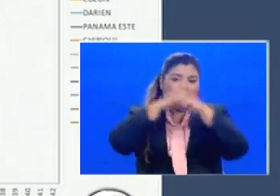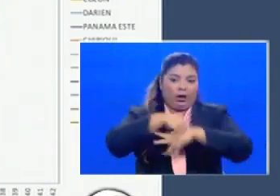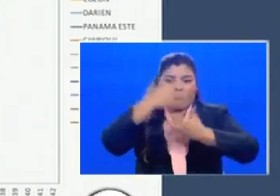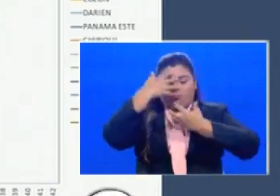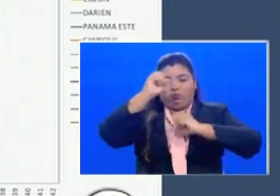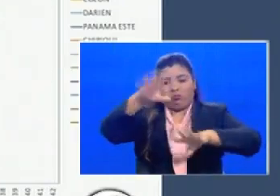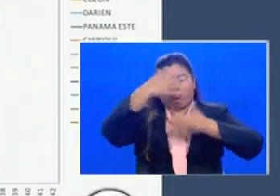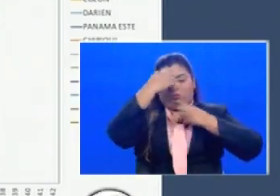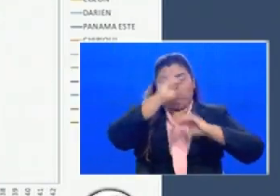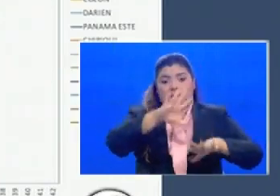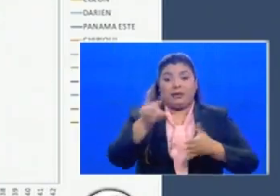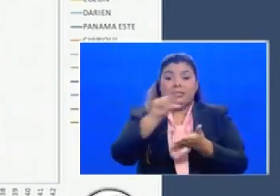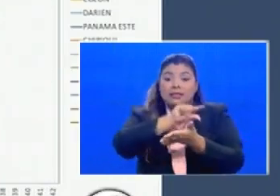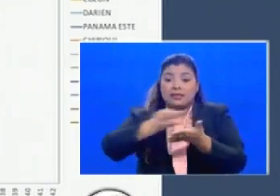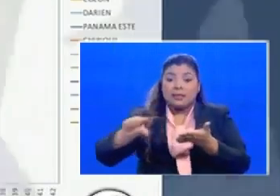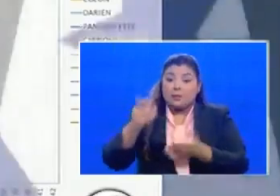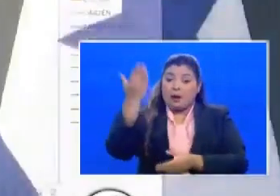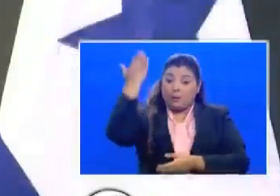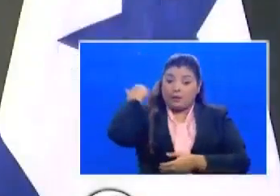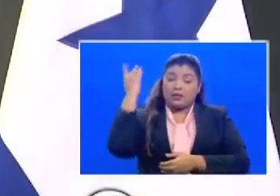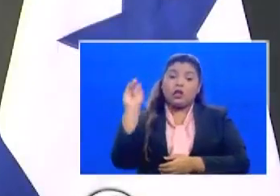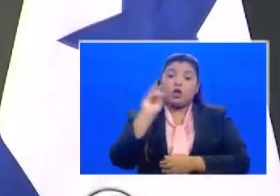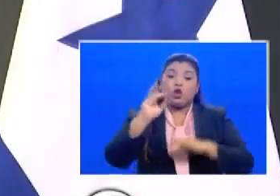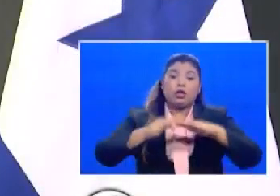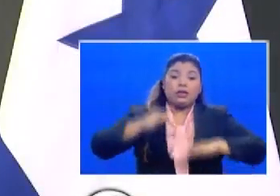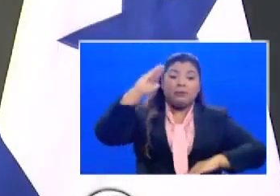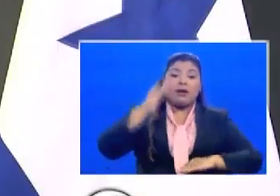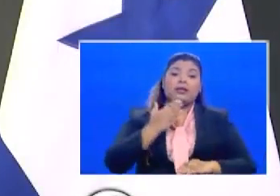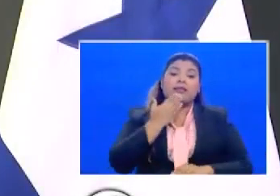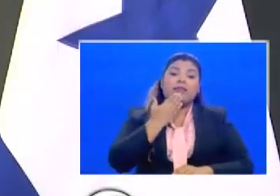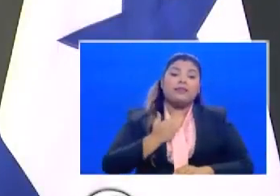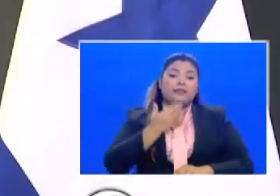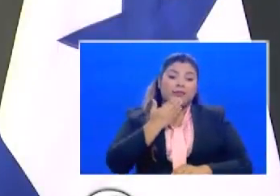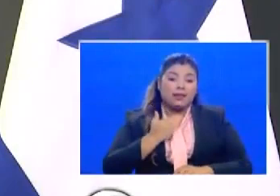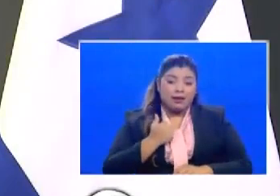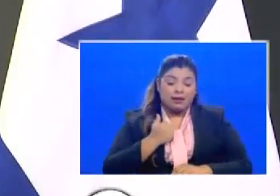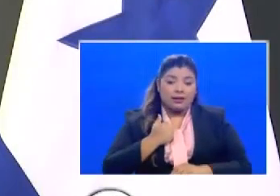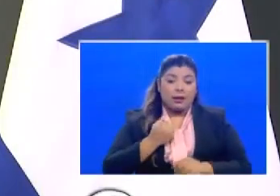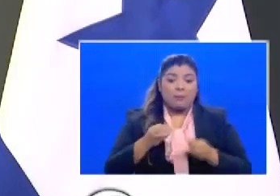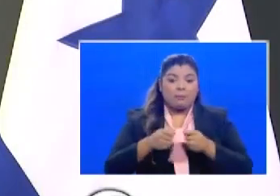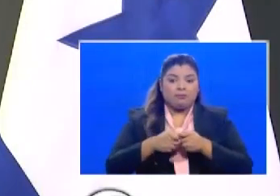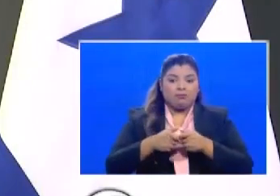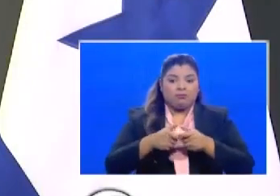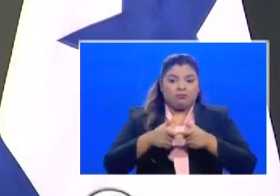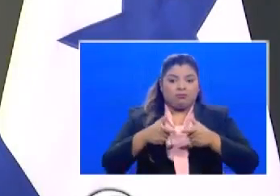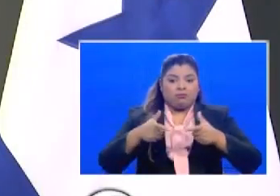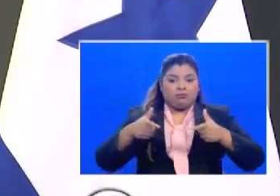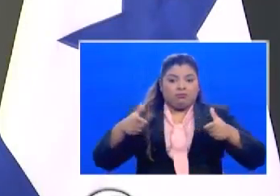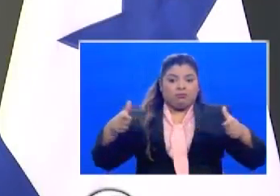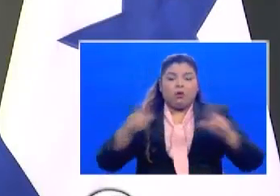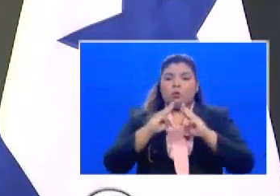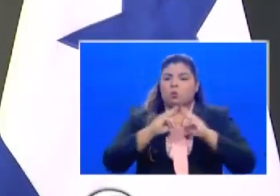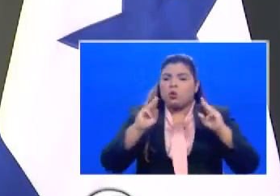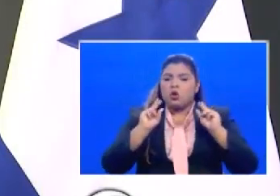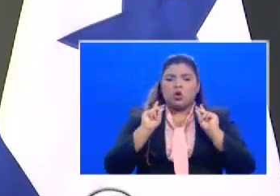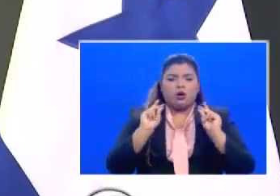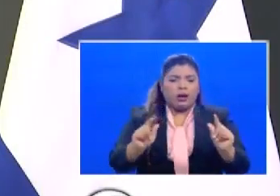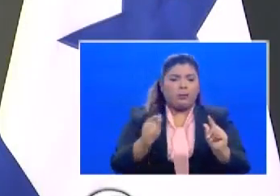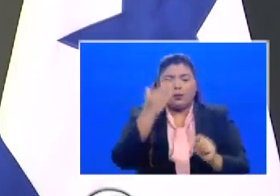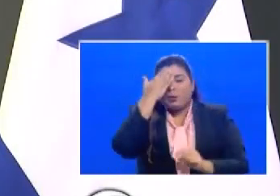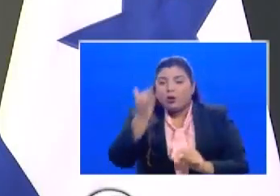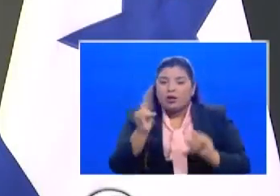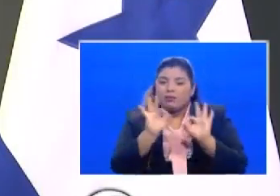pasada reportábamos que sobre todo en Darien teníamos un foco que estaba creciendo muy rápido y esto porque es